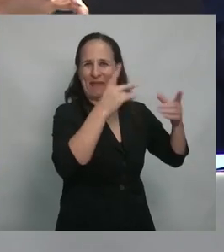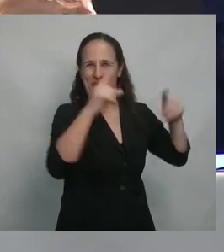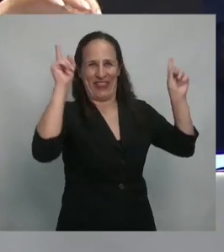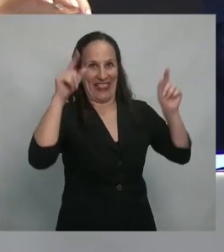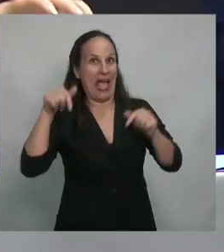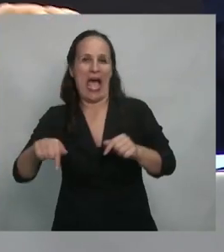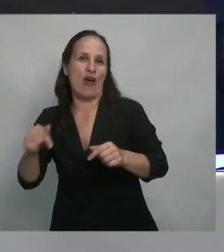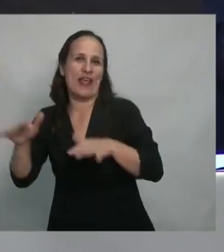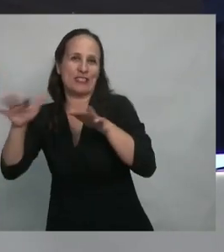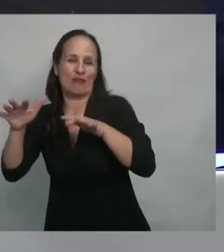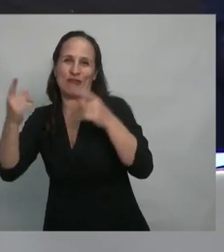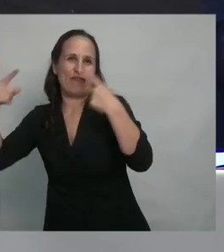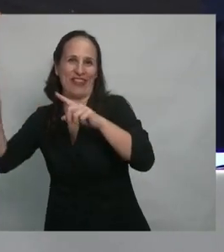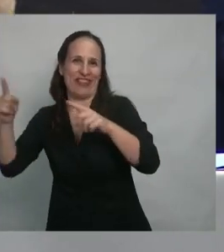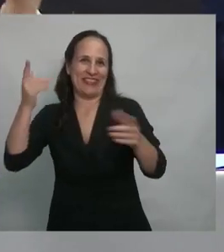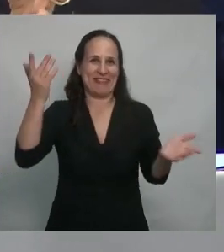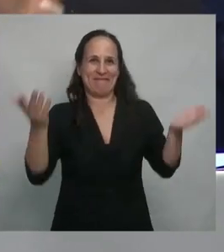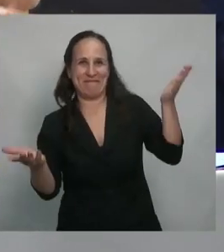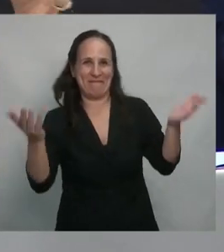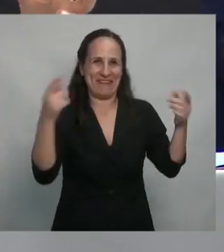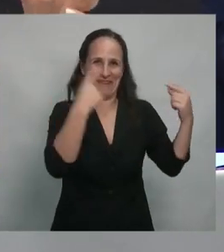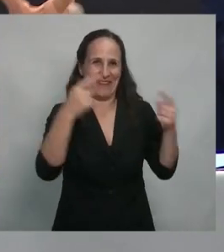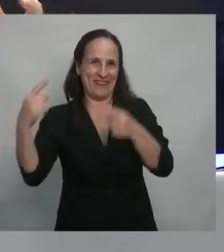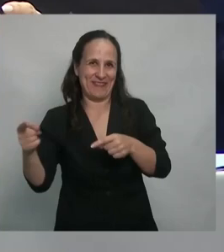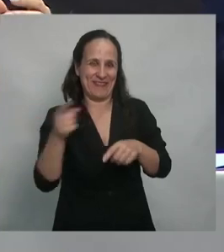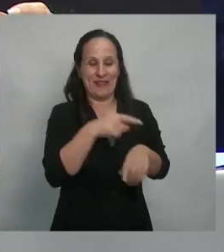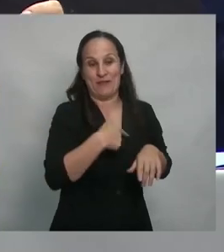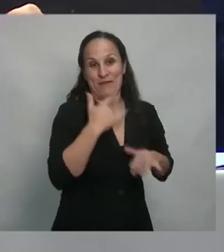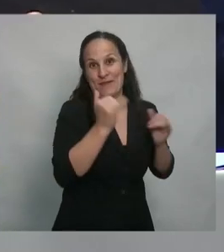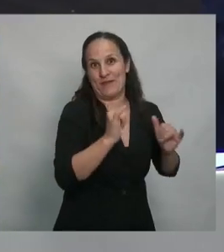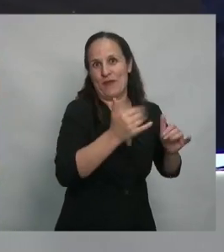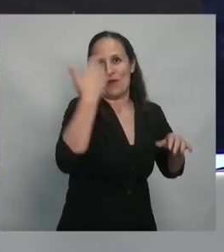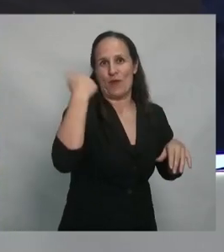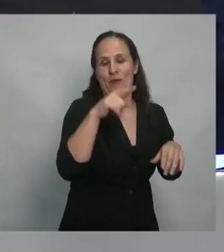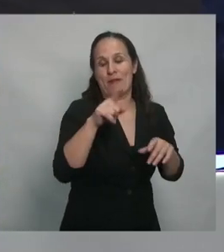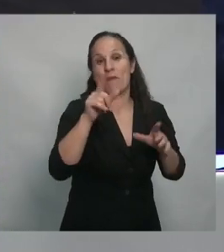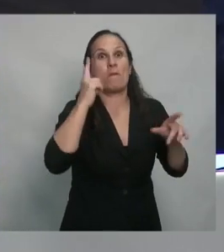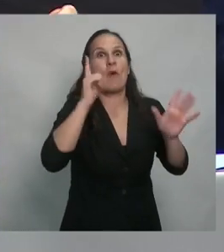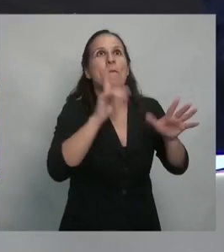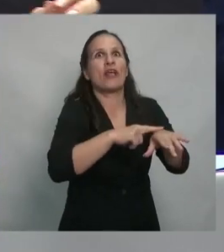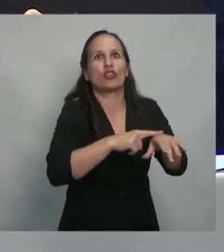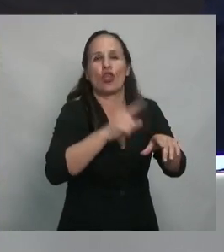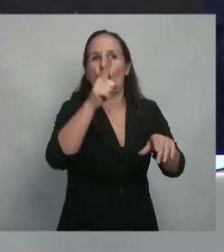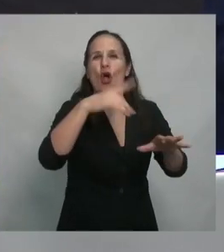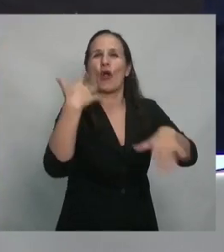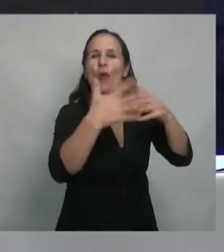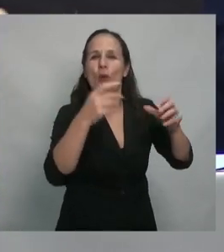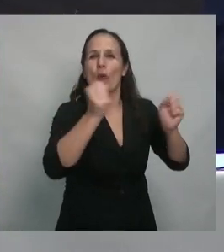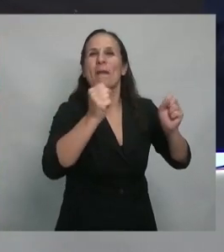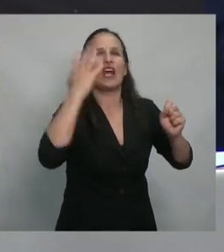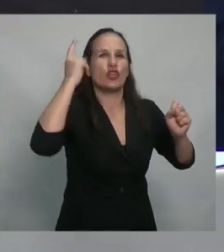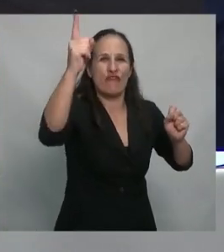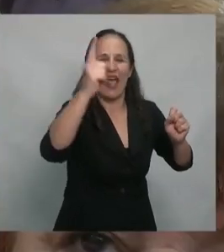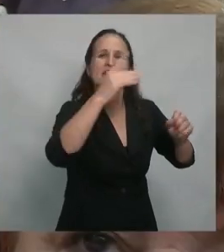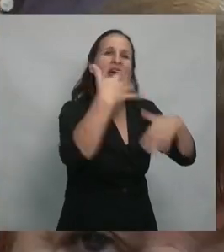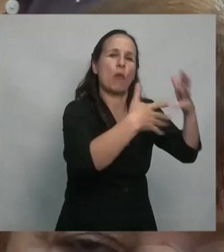este contexto internacional y este contexto nacional. Estamos hablando de una juventud del mayo francés, de la revolución cubana,